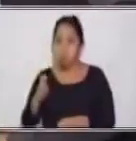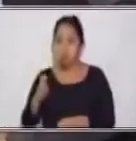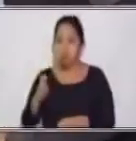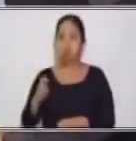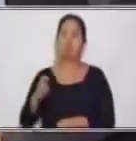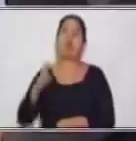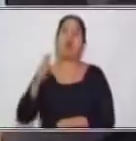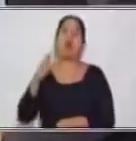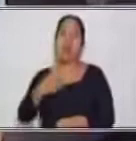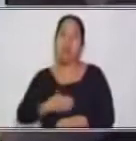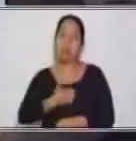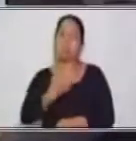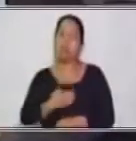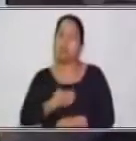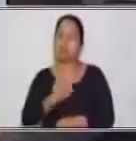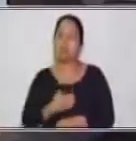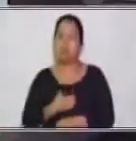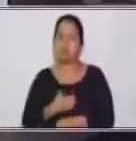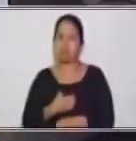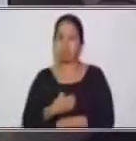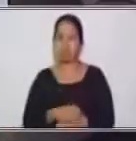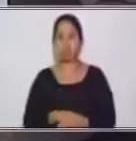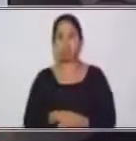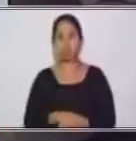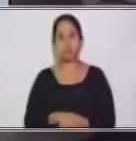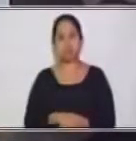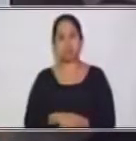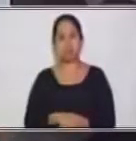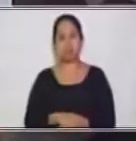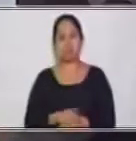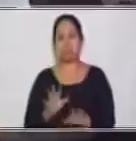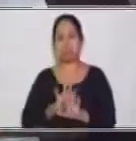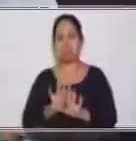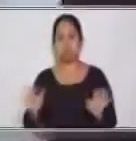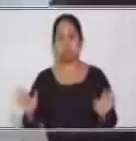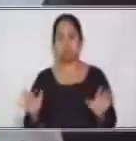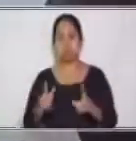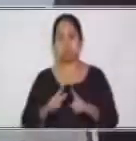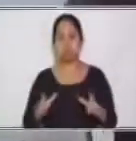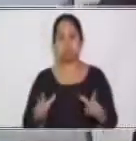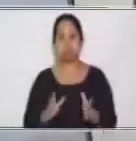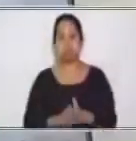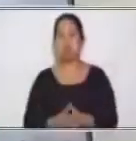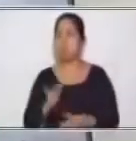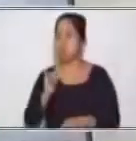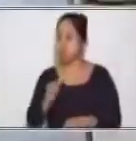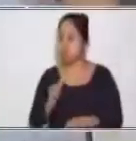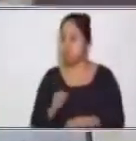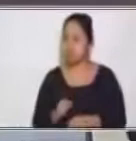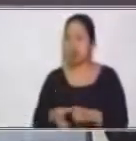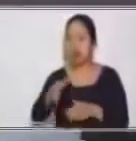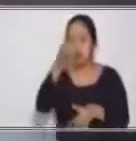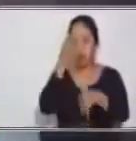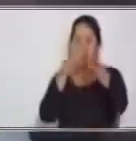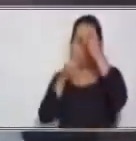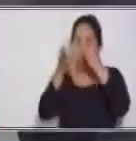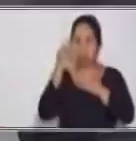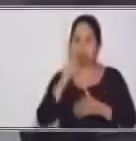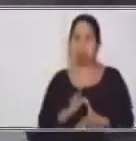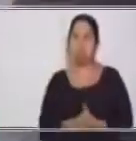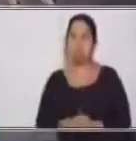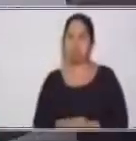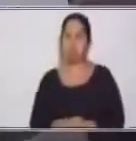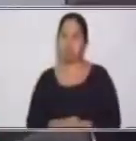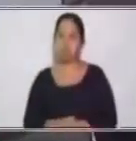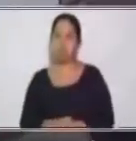profesor. Y listo. Acabamos de aplicar de la voz activa de nuestra